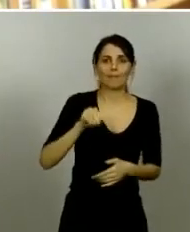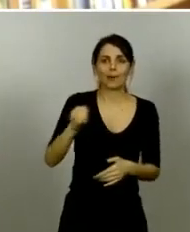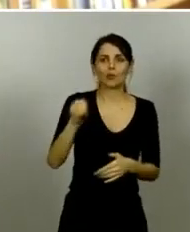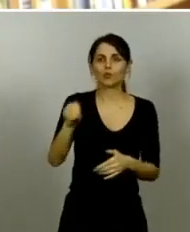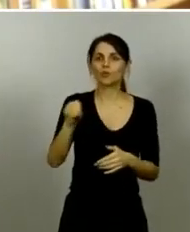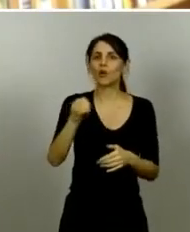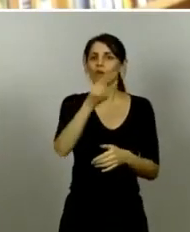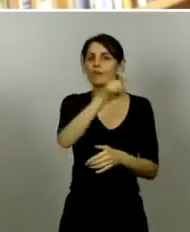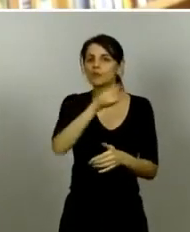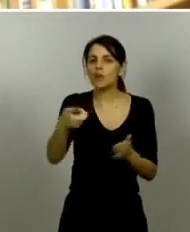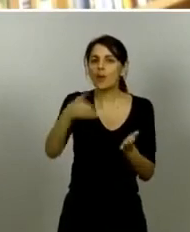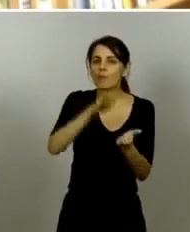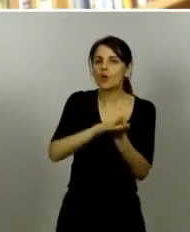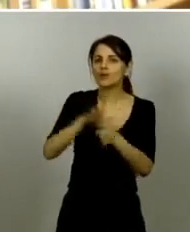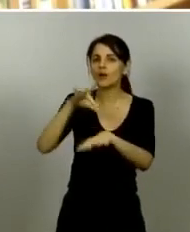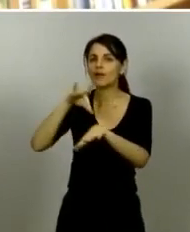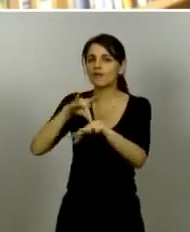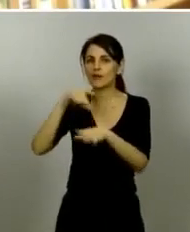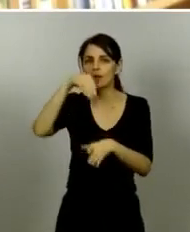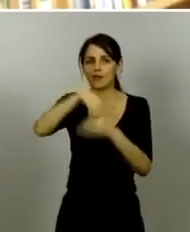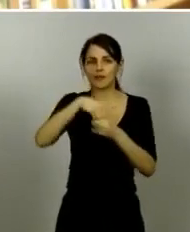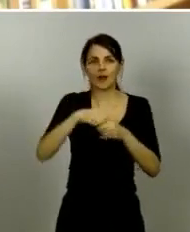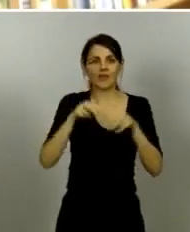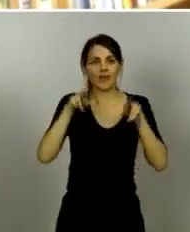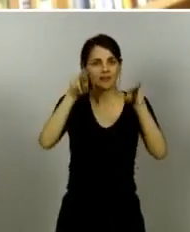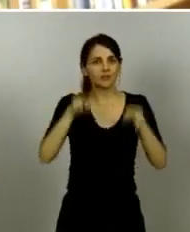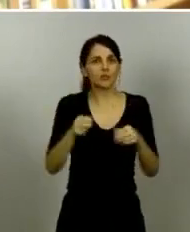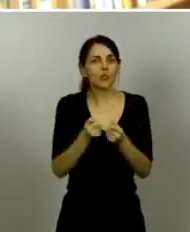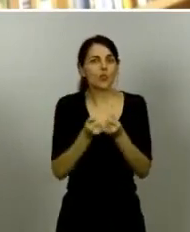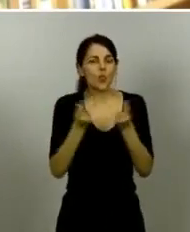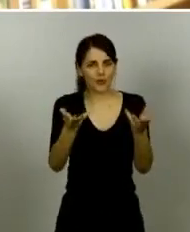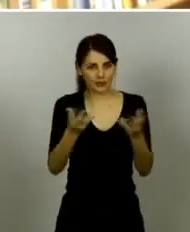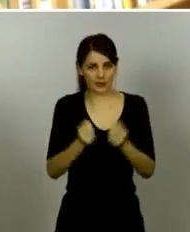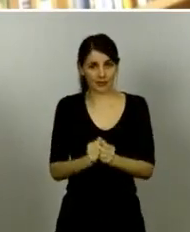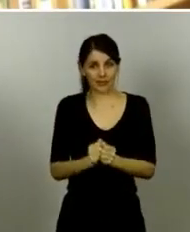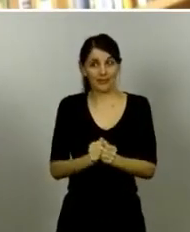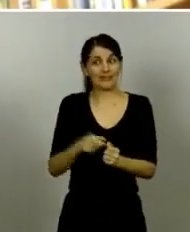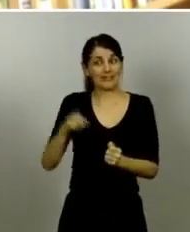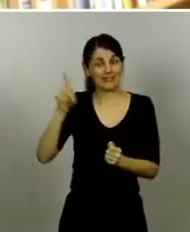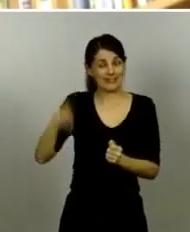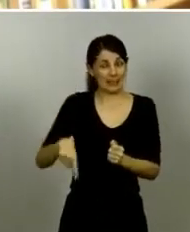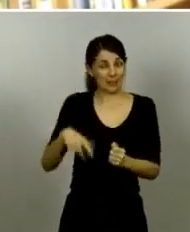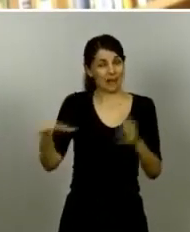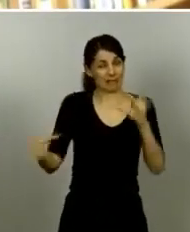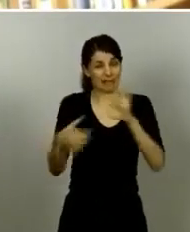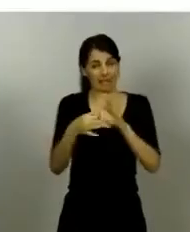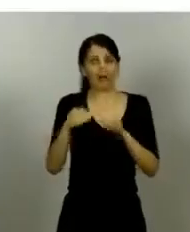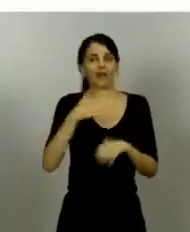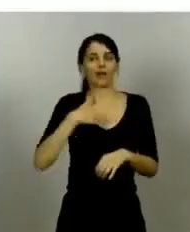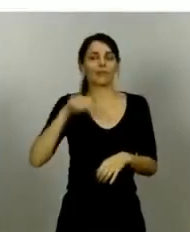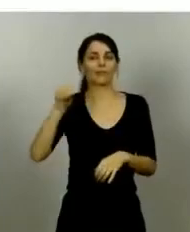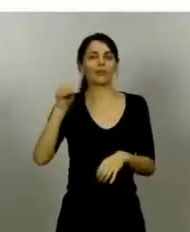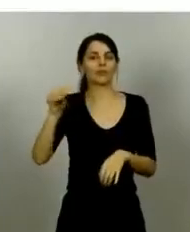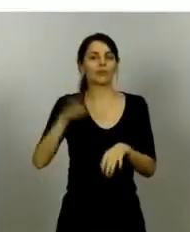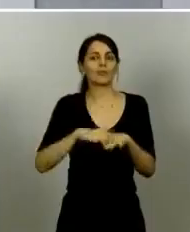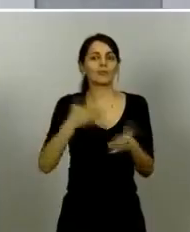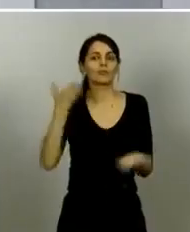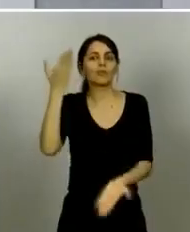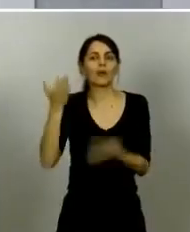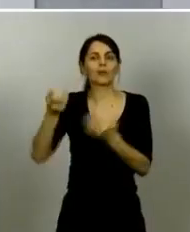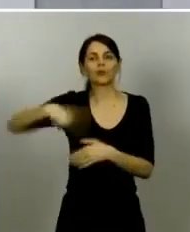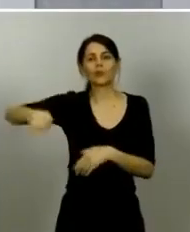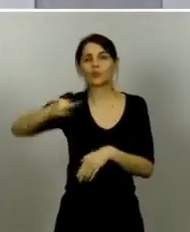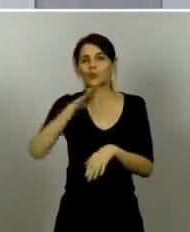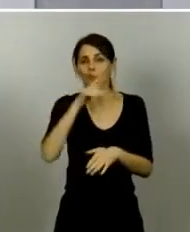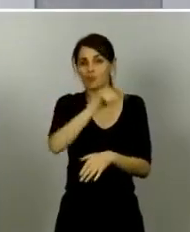cualquier caso qué valoración hace a día de hoy el gobierno de los muertos en residencias muchas gracias Marta por